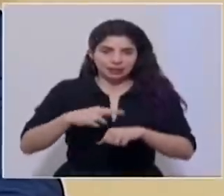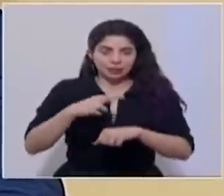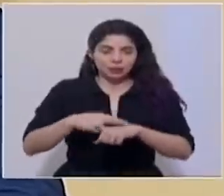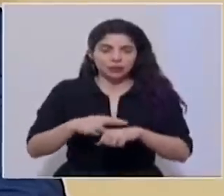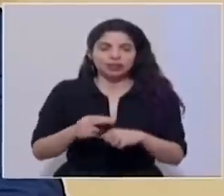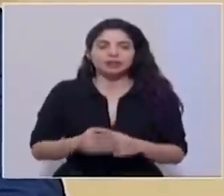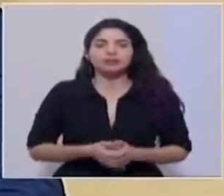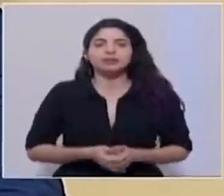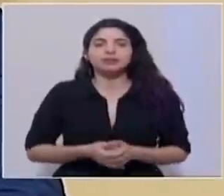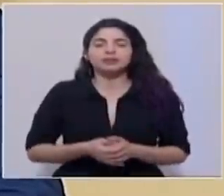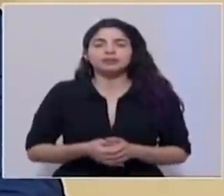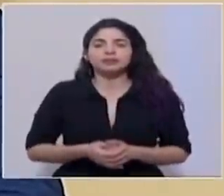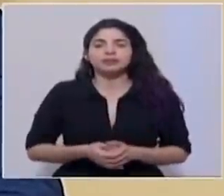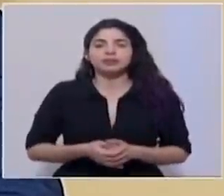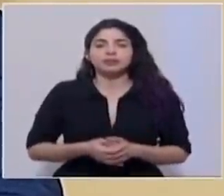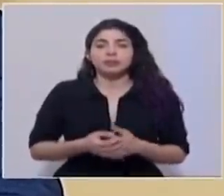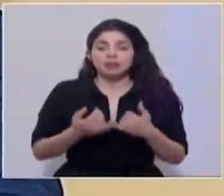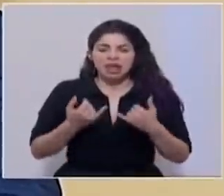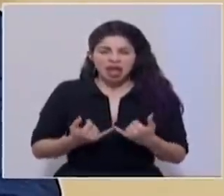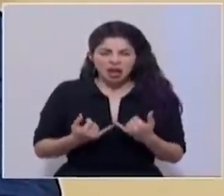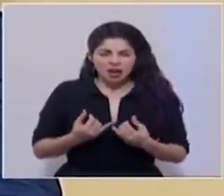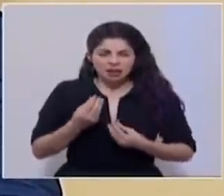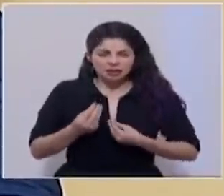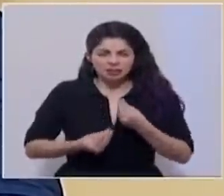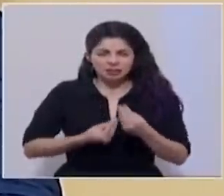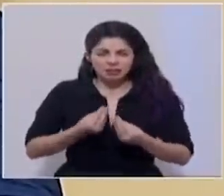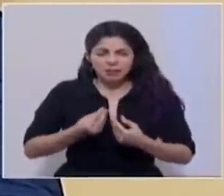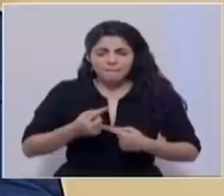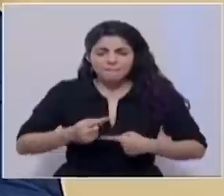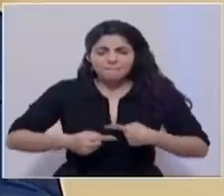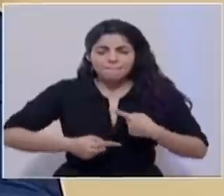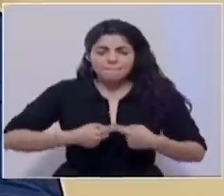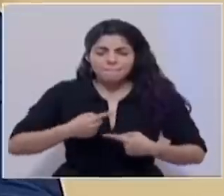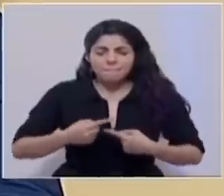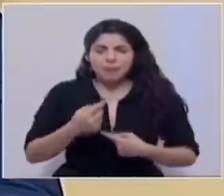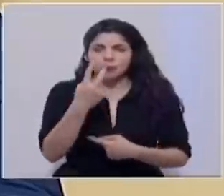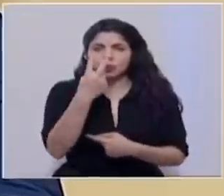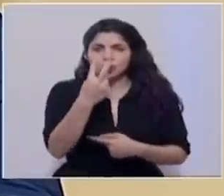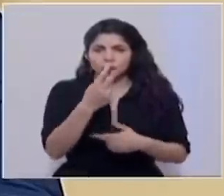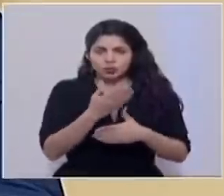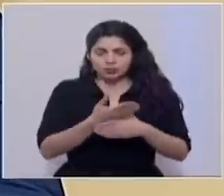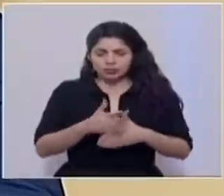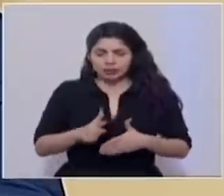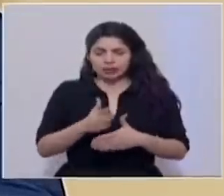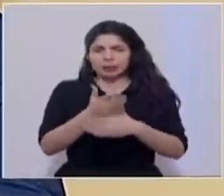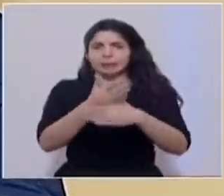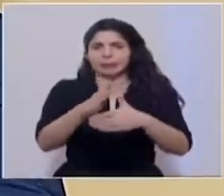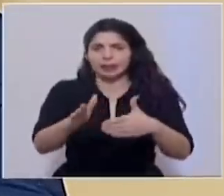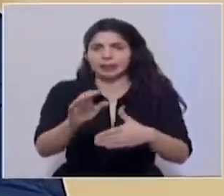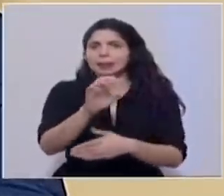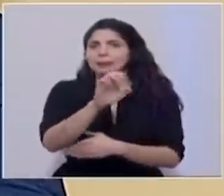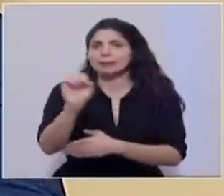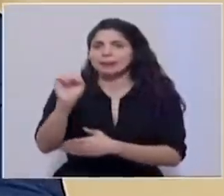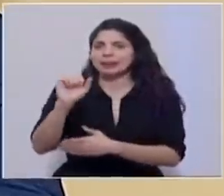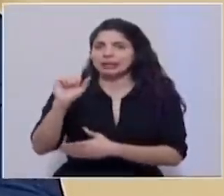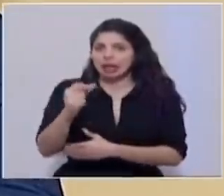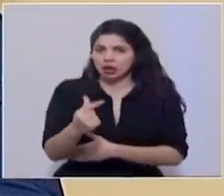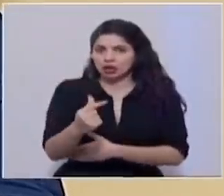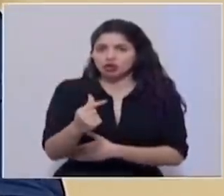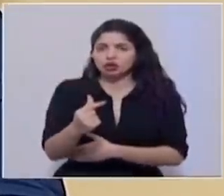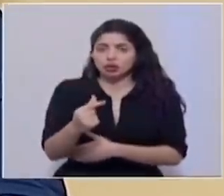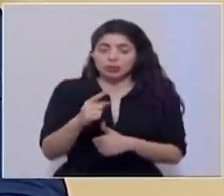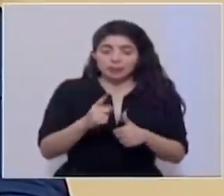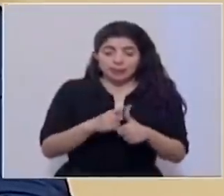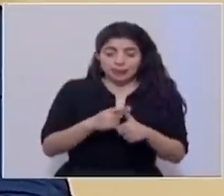vamos a tener dos fases en el mes de agosto. Una fase